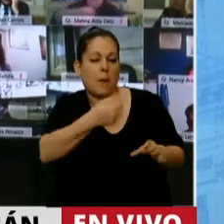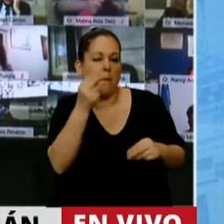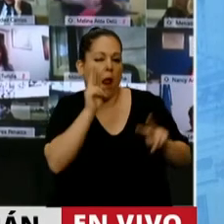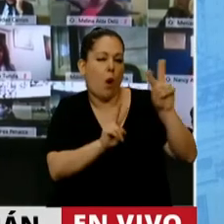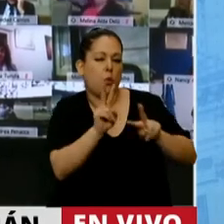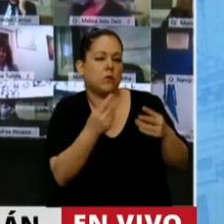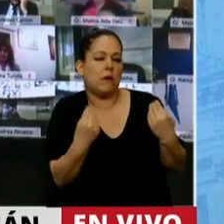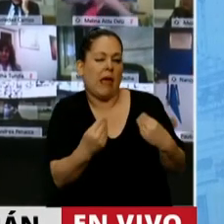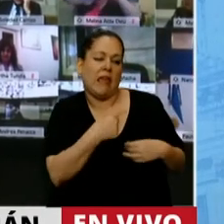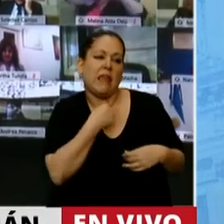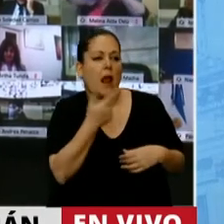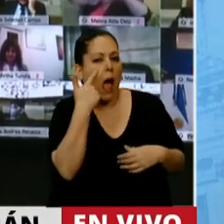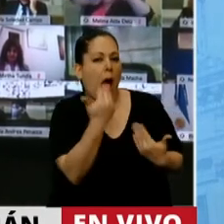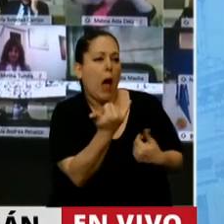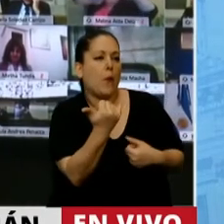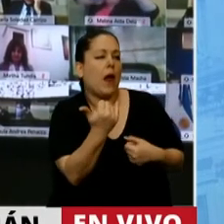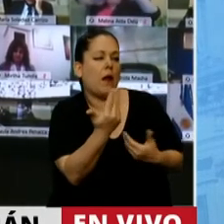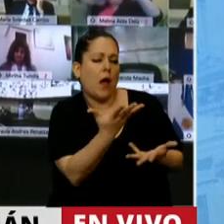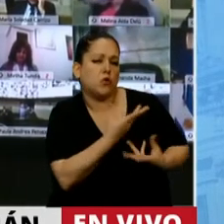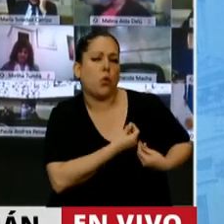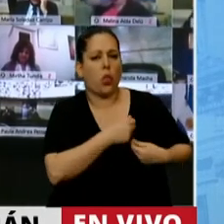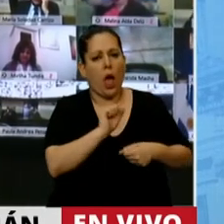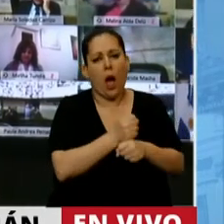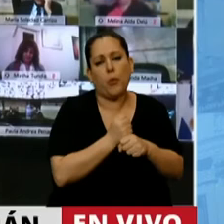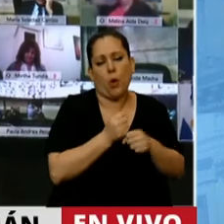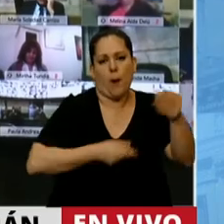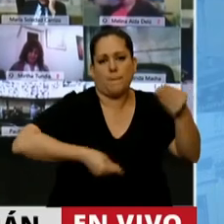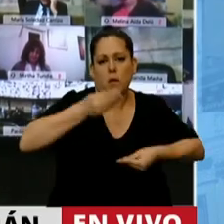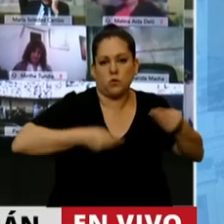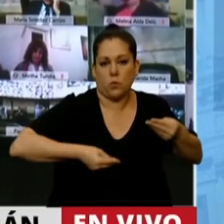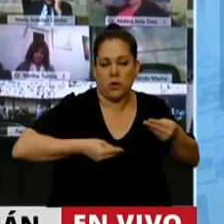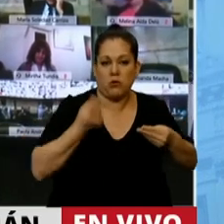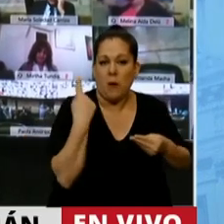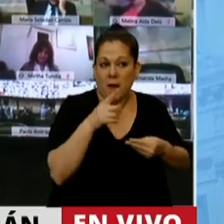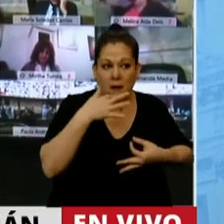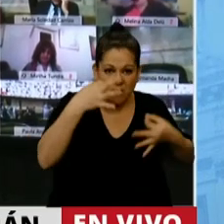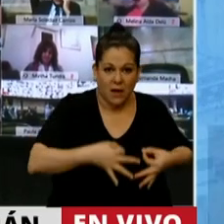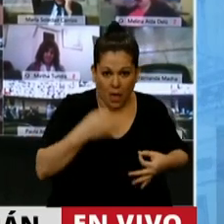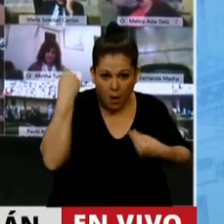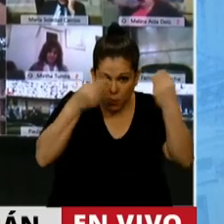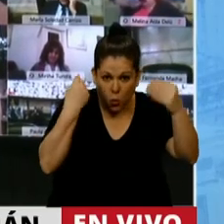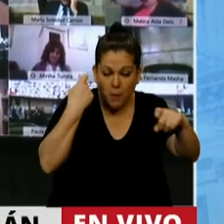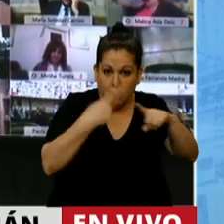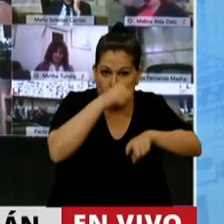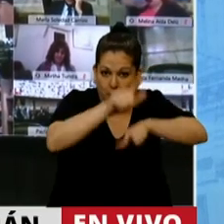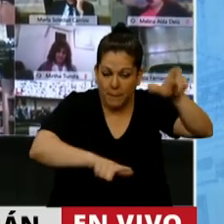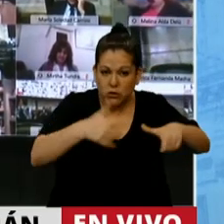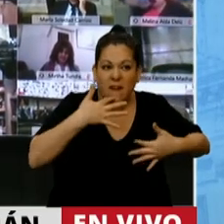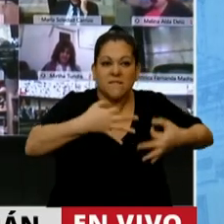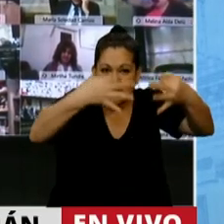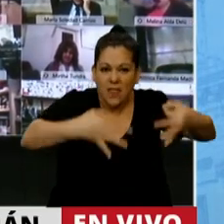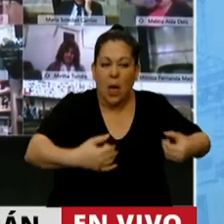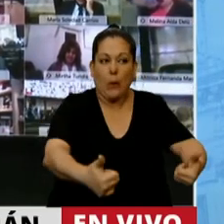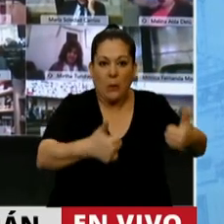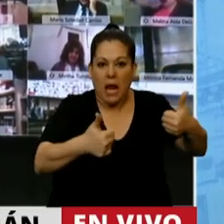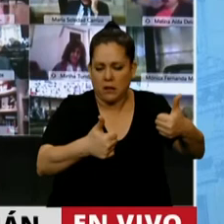solamente conseguir la aprobación de este presupuesto, y dejar de lado lo que significa el bienestar de la comunidad y el bienestar de todos los argentinos.